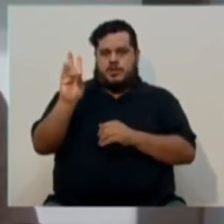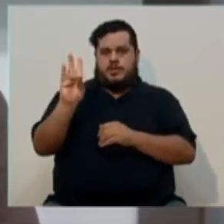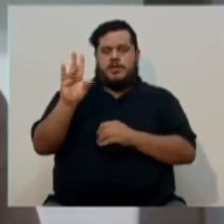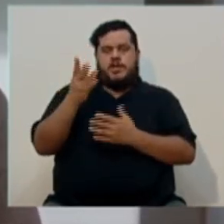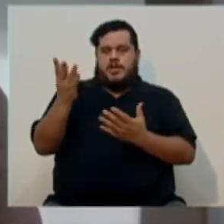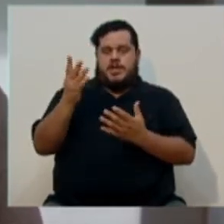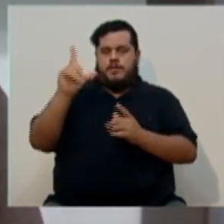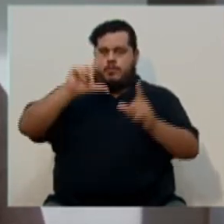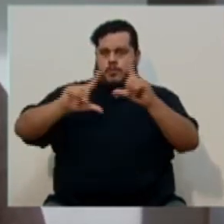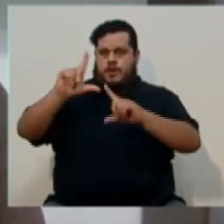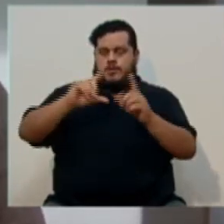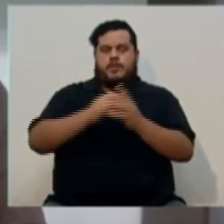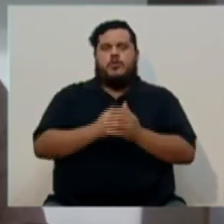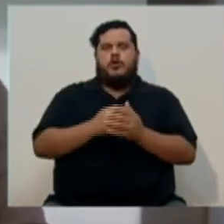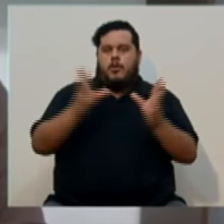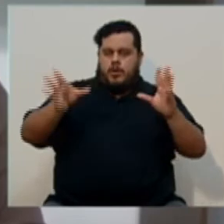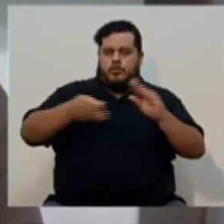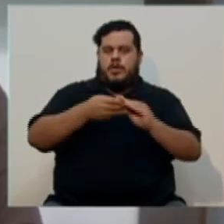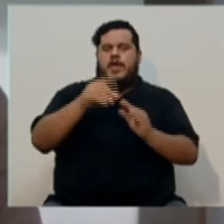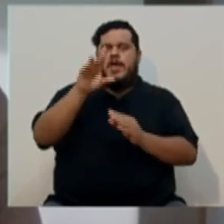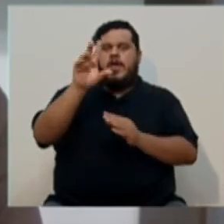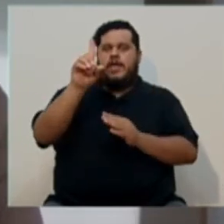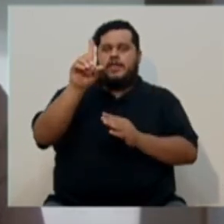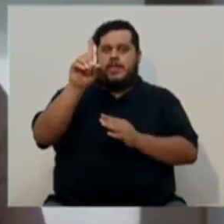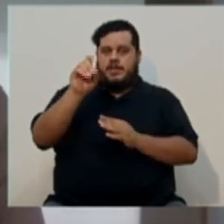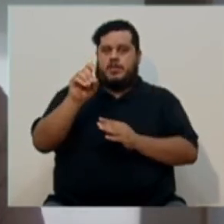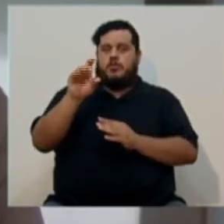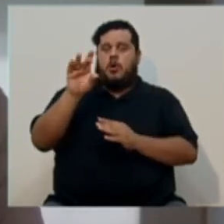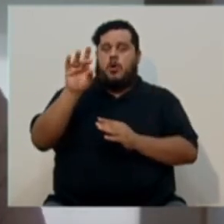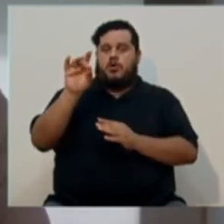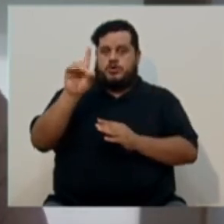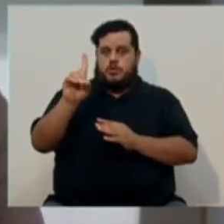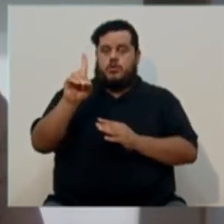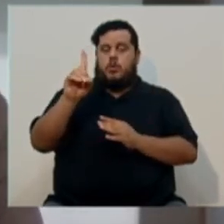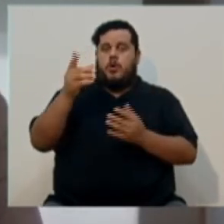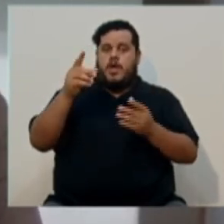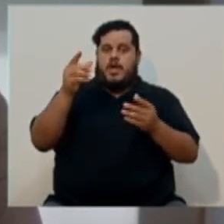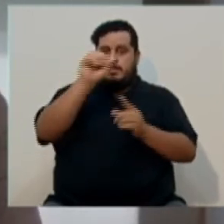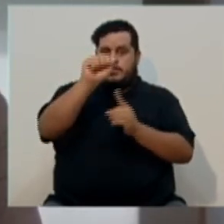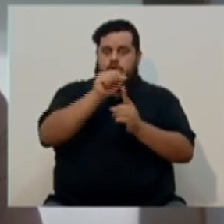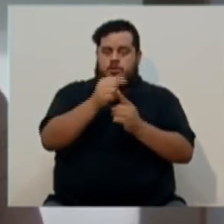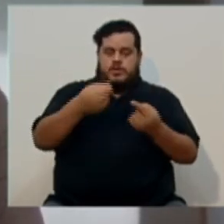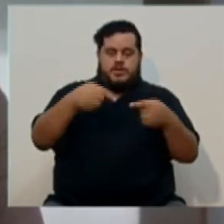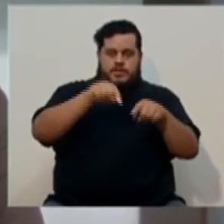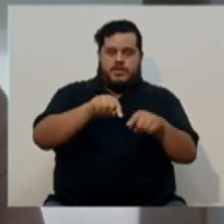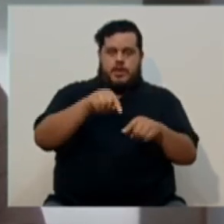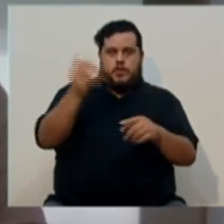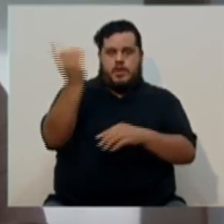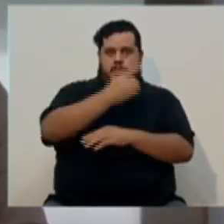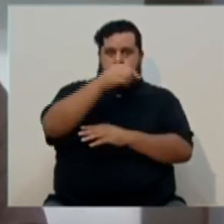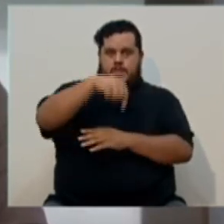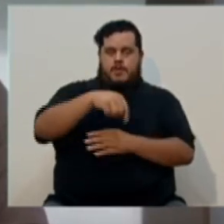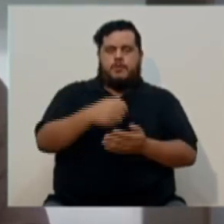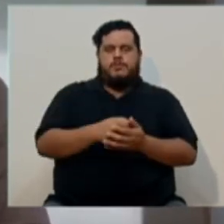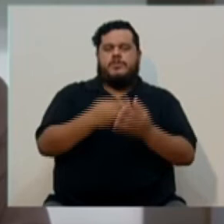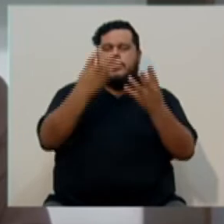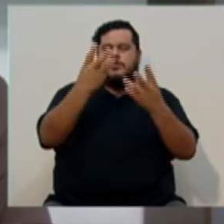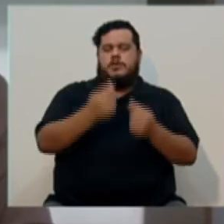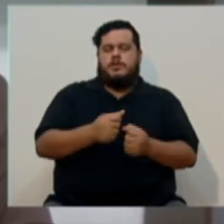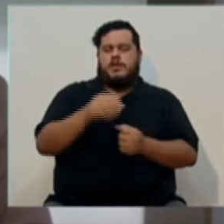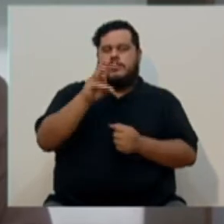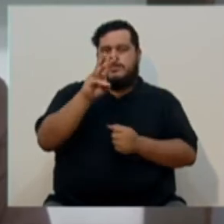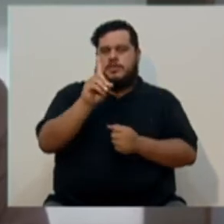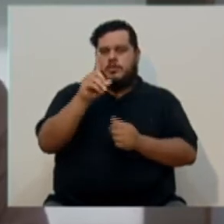para un total de 101.826 casos confirmados al día de hoy. Se contabilizan